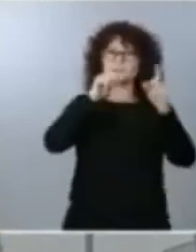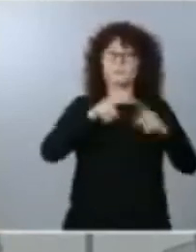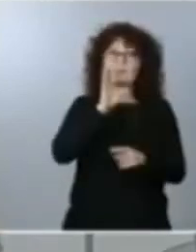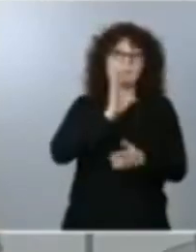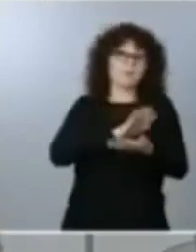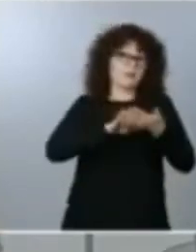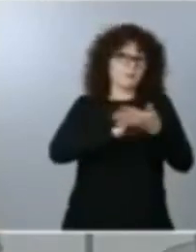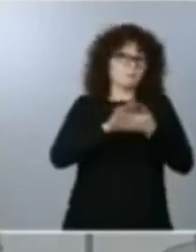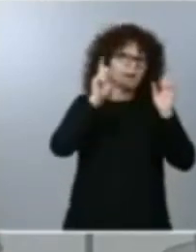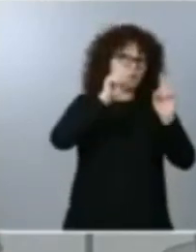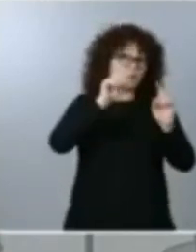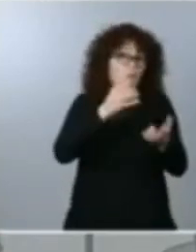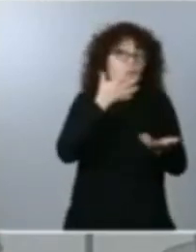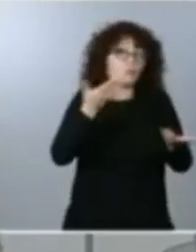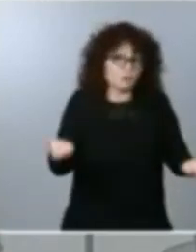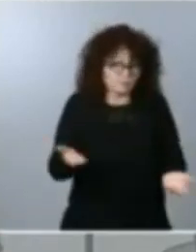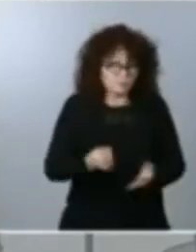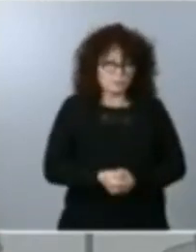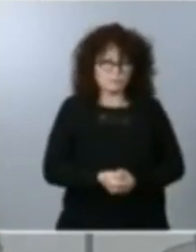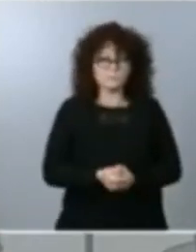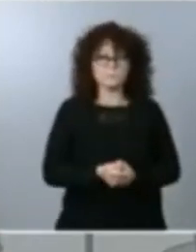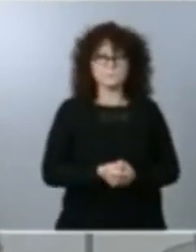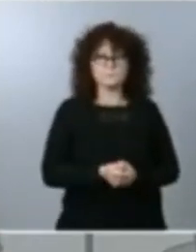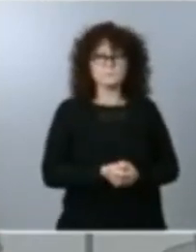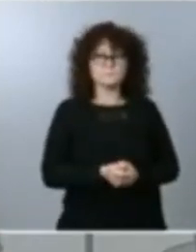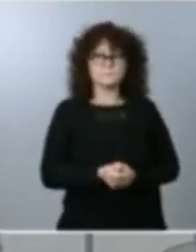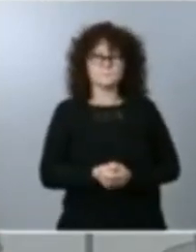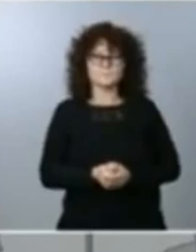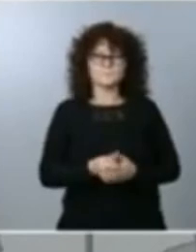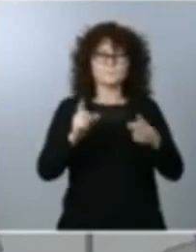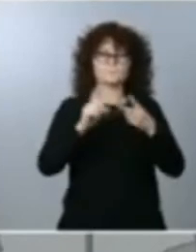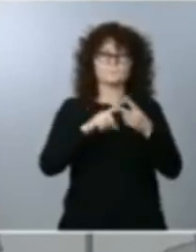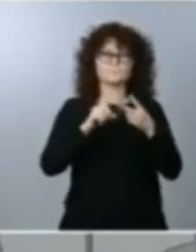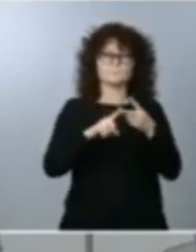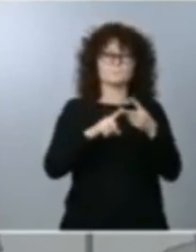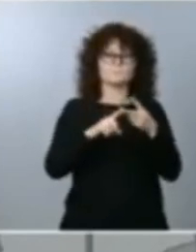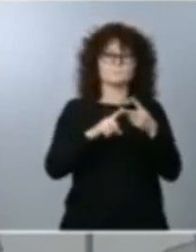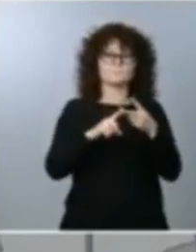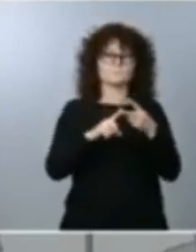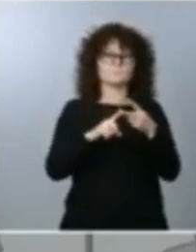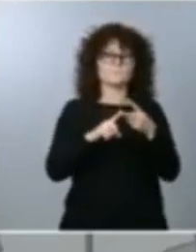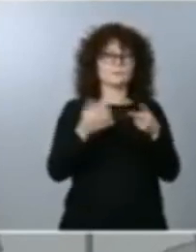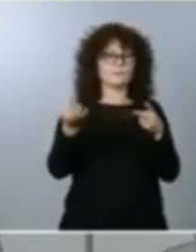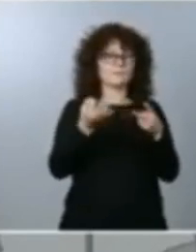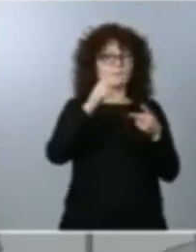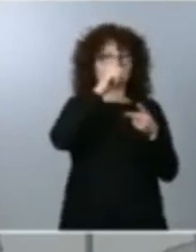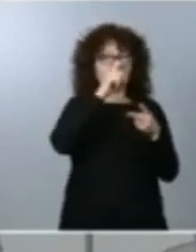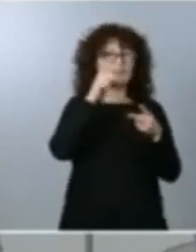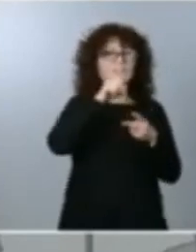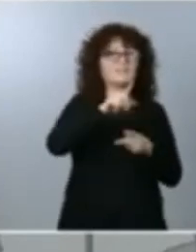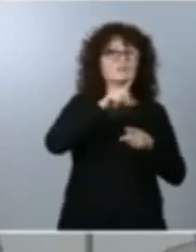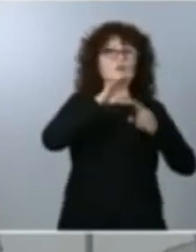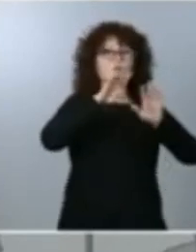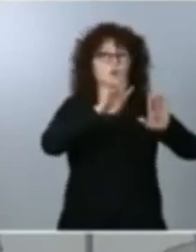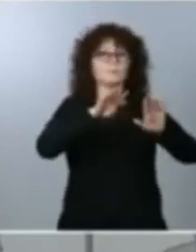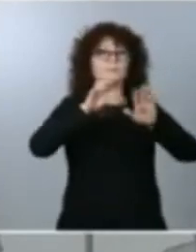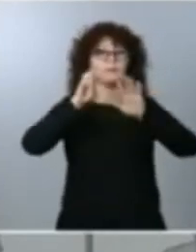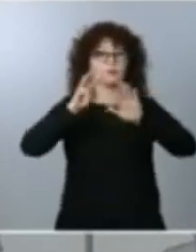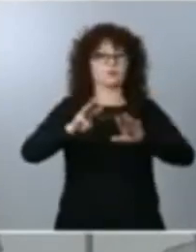un ejemplo en segundo lugar hay que recordar que son 198 escaños de 350